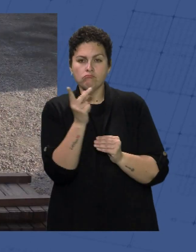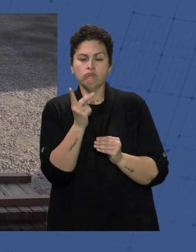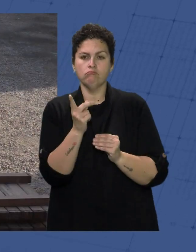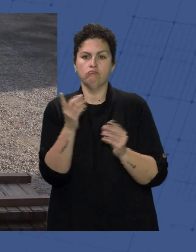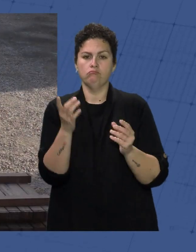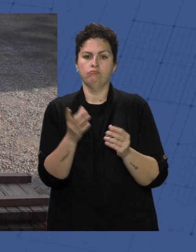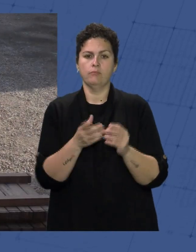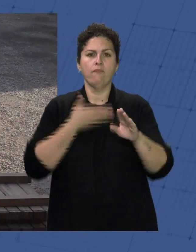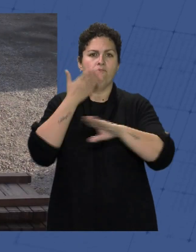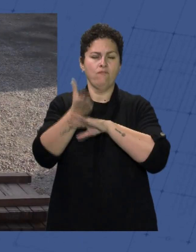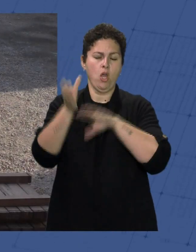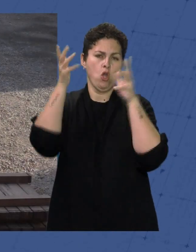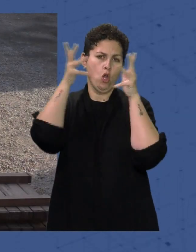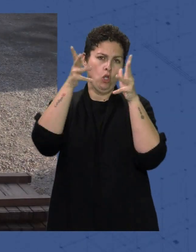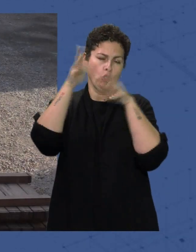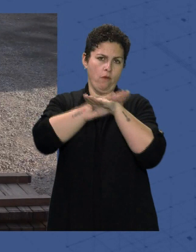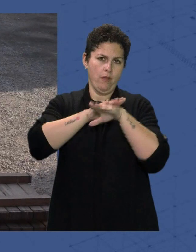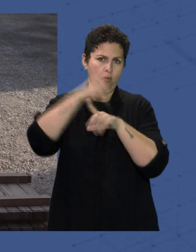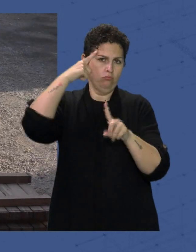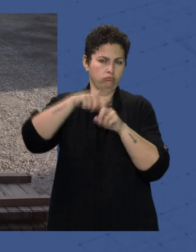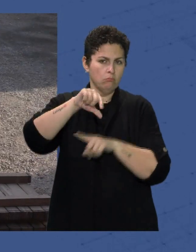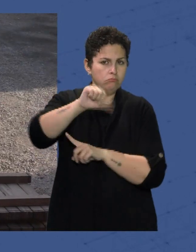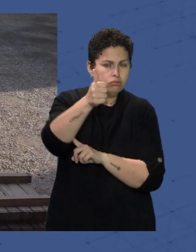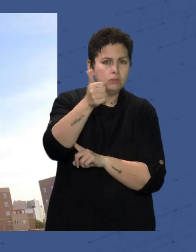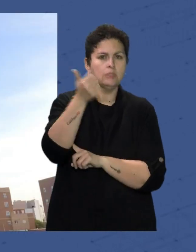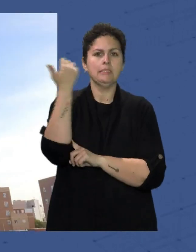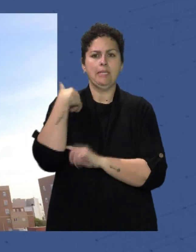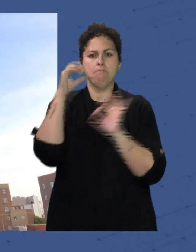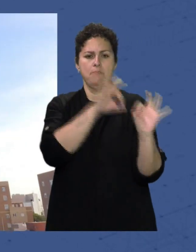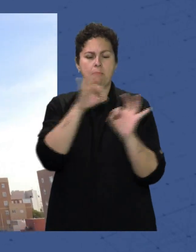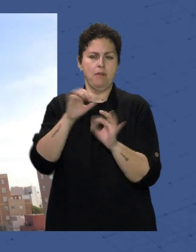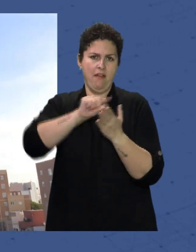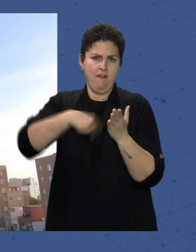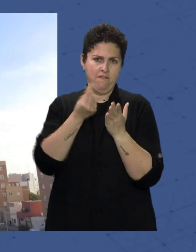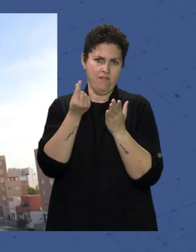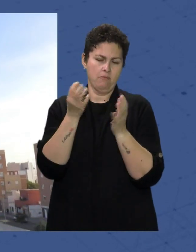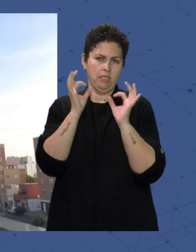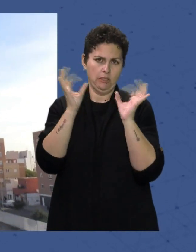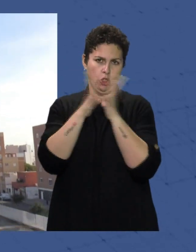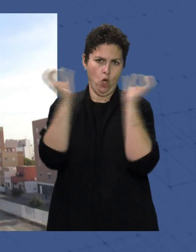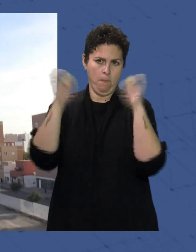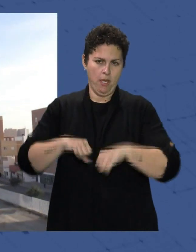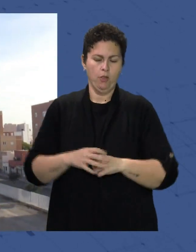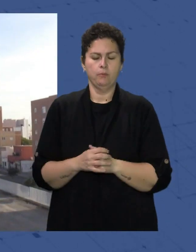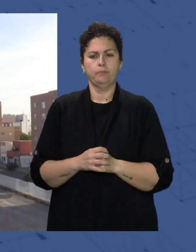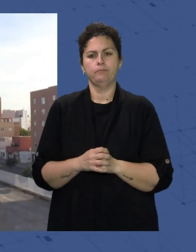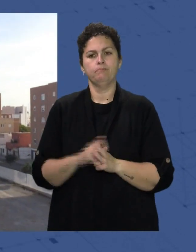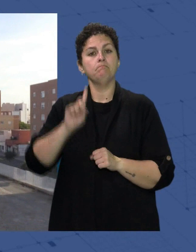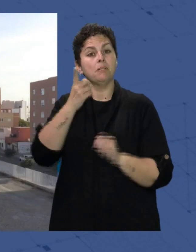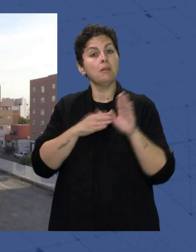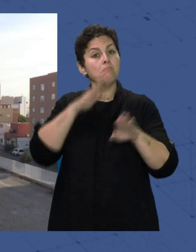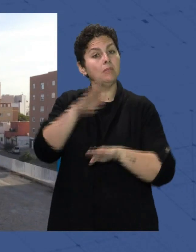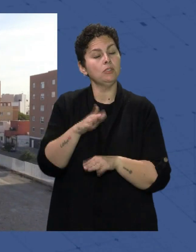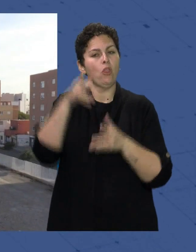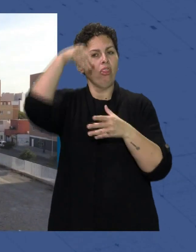sus consejos De gobierno Para su aprobación Y preparar la firma Del convenio El primer paso Es que se apruebe En el